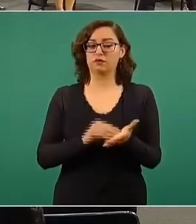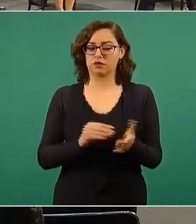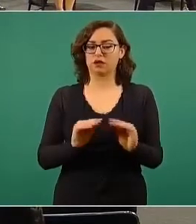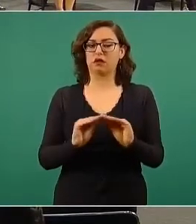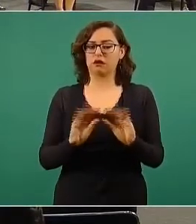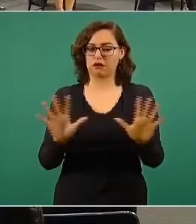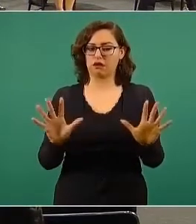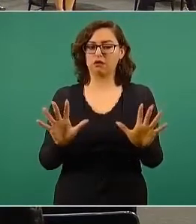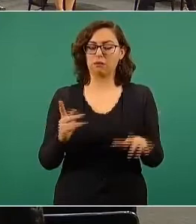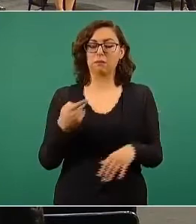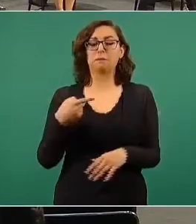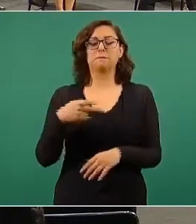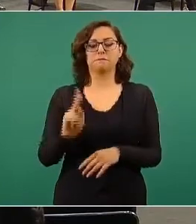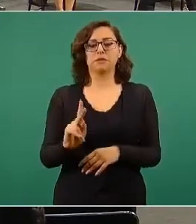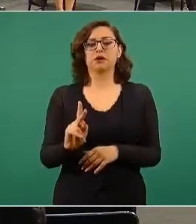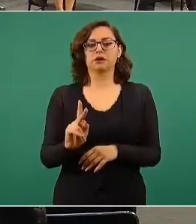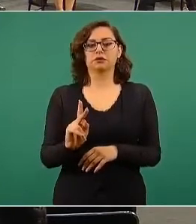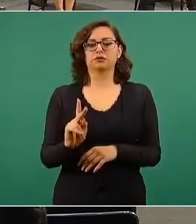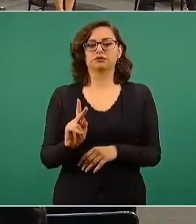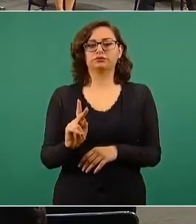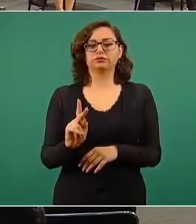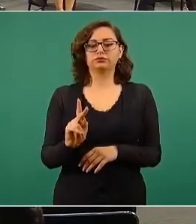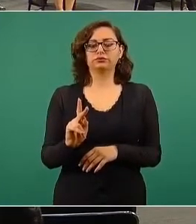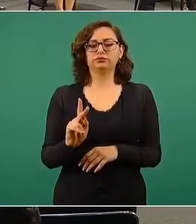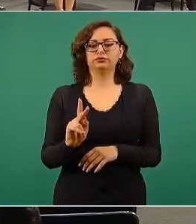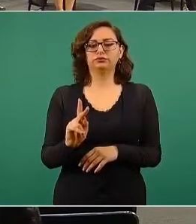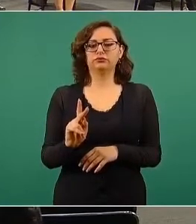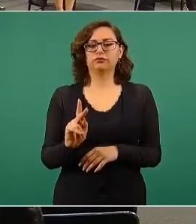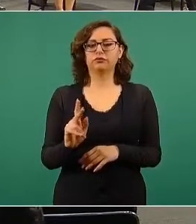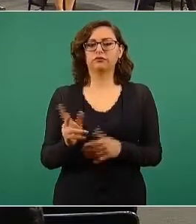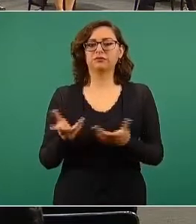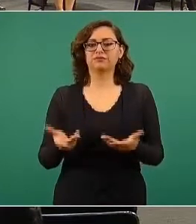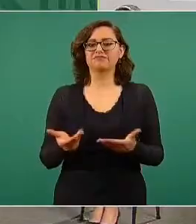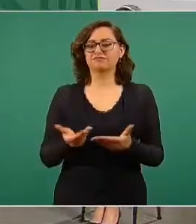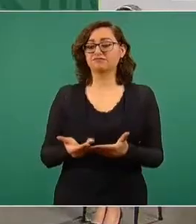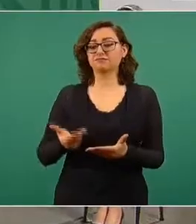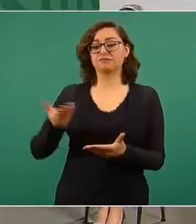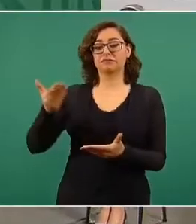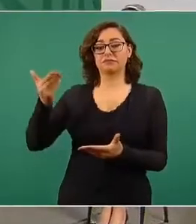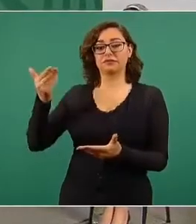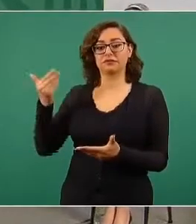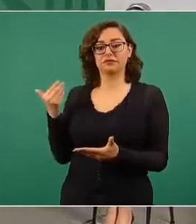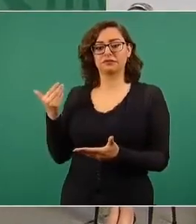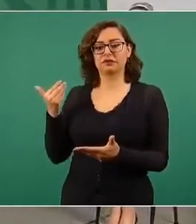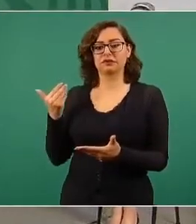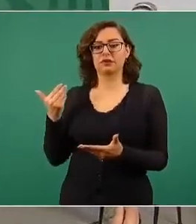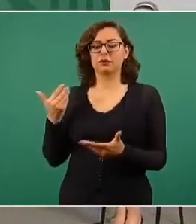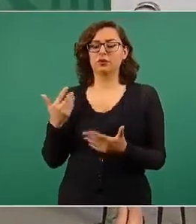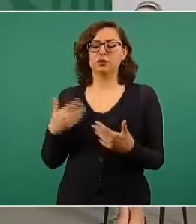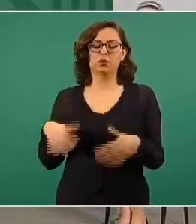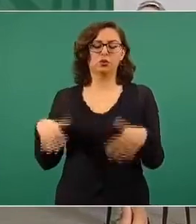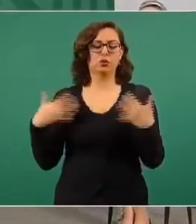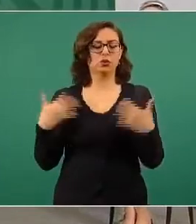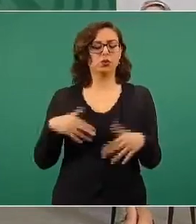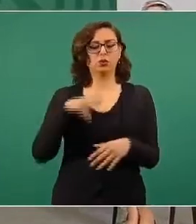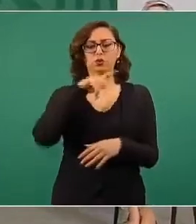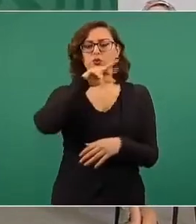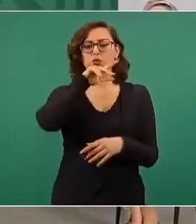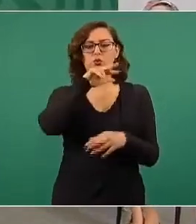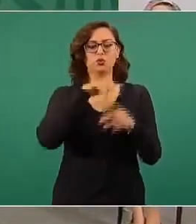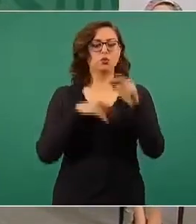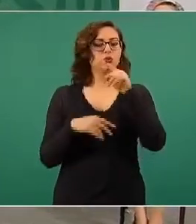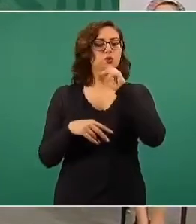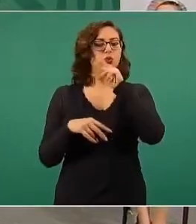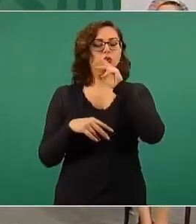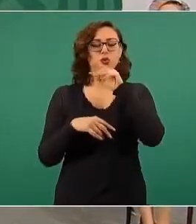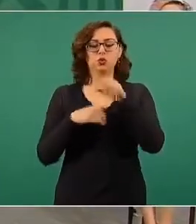pero era una situación de mucha preocupación. Aquí,